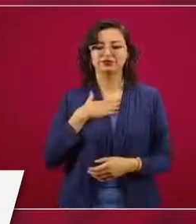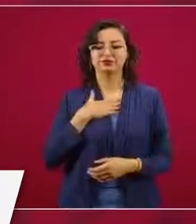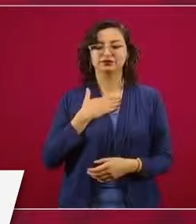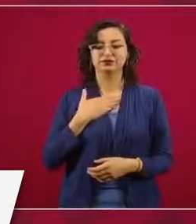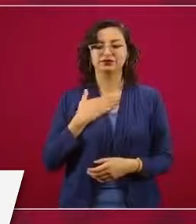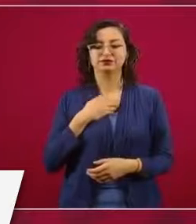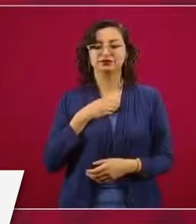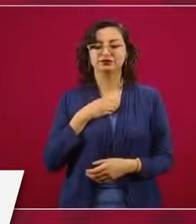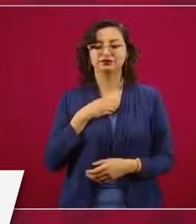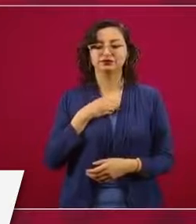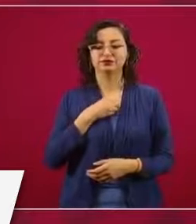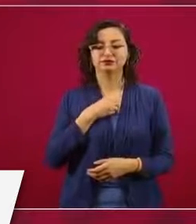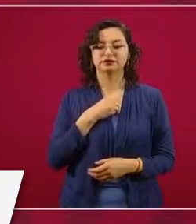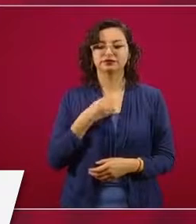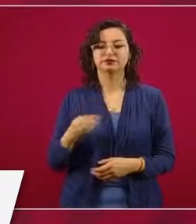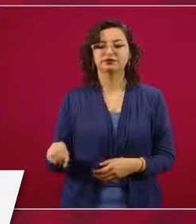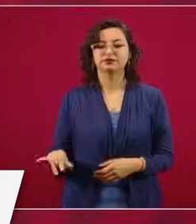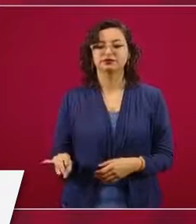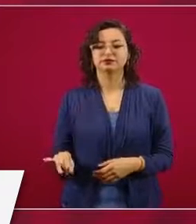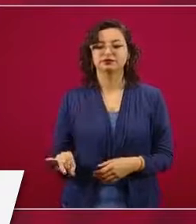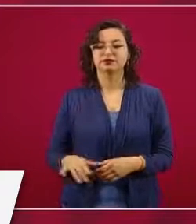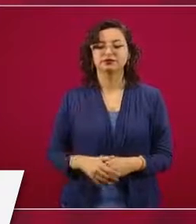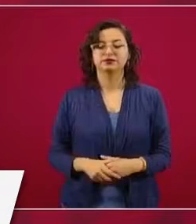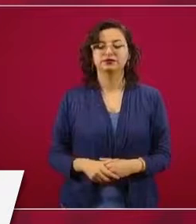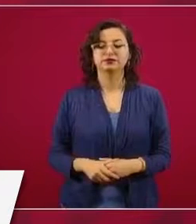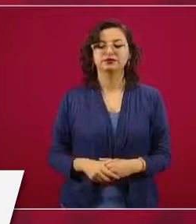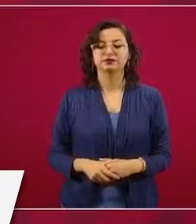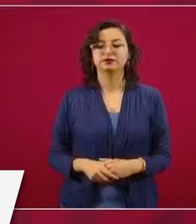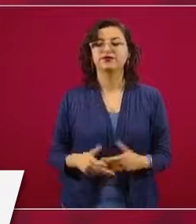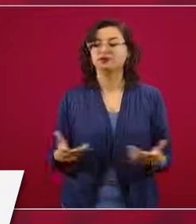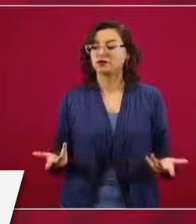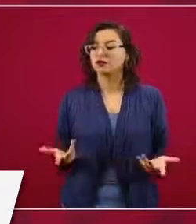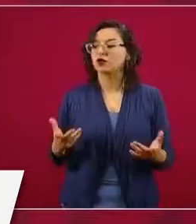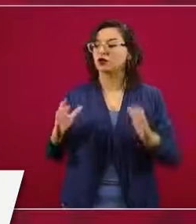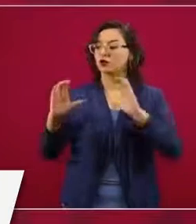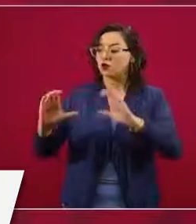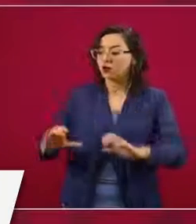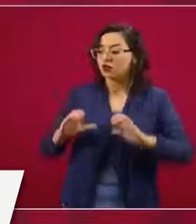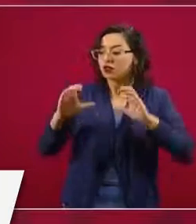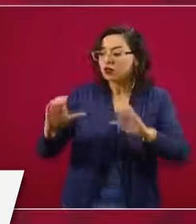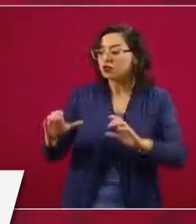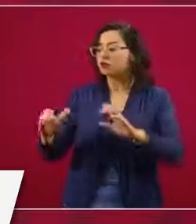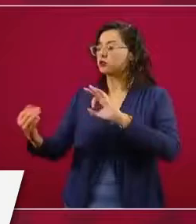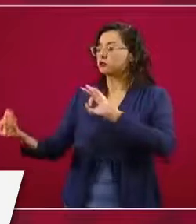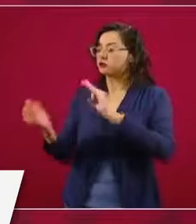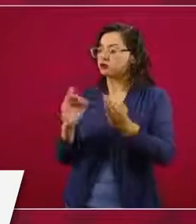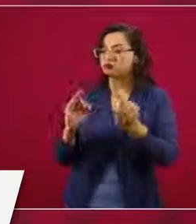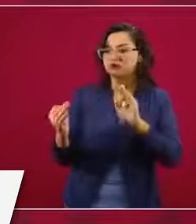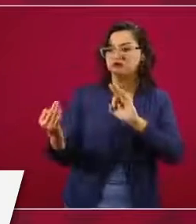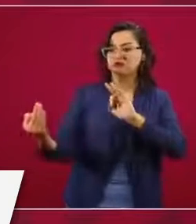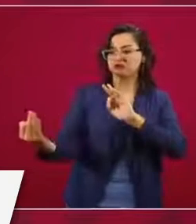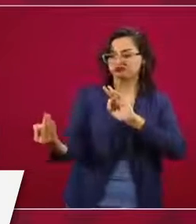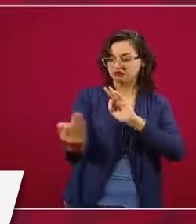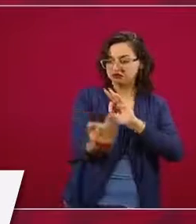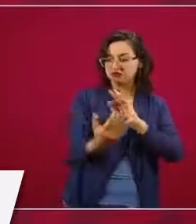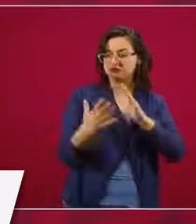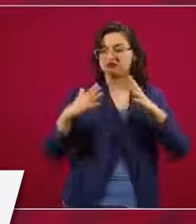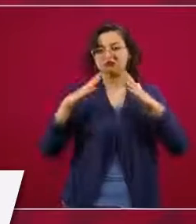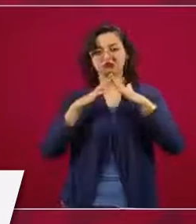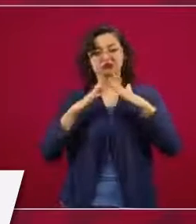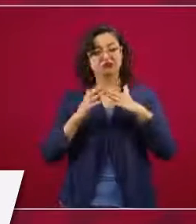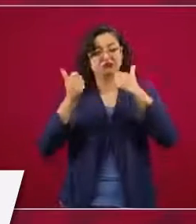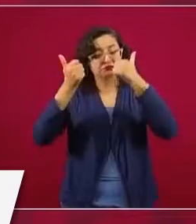unos a otros con la sana distancia, permaneciendo en nuestros